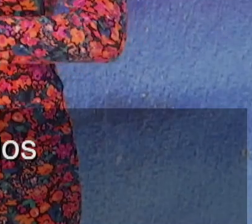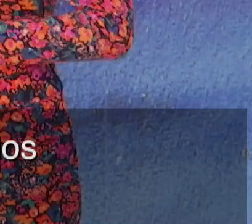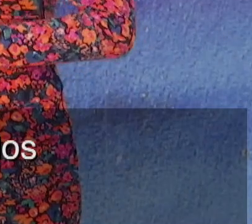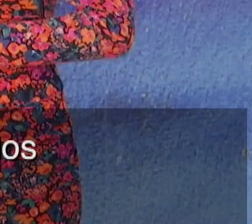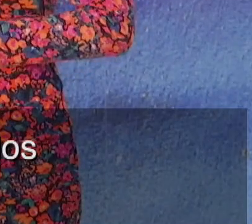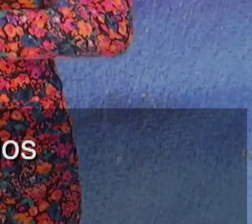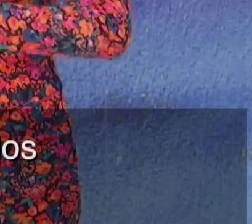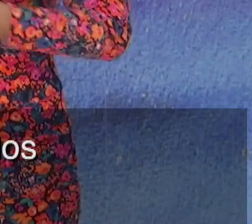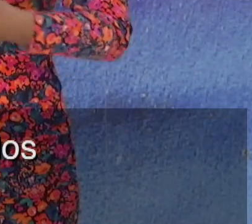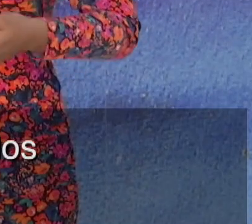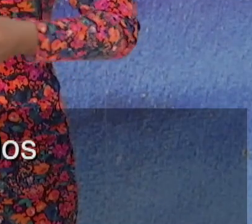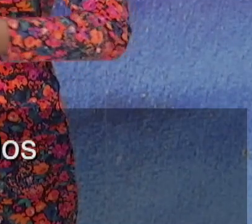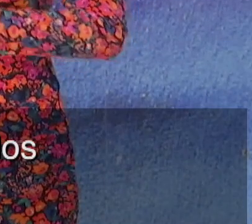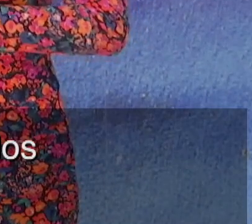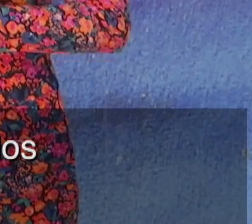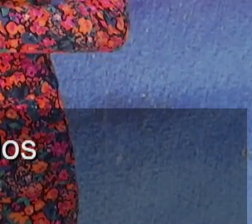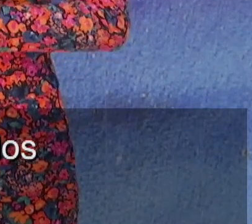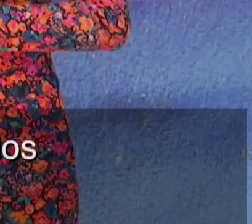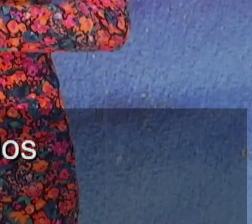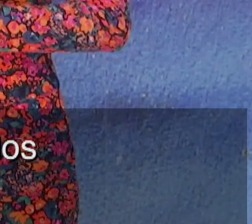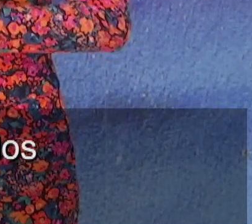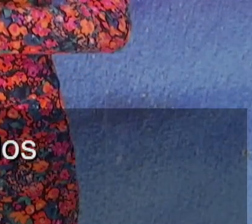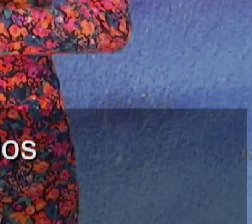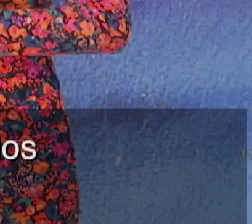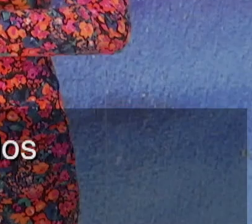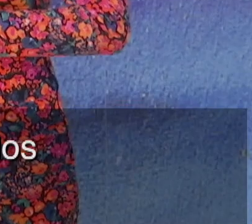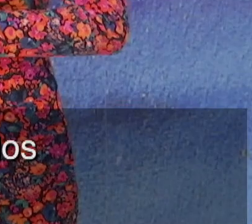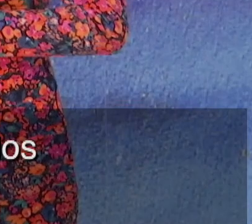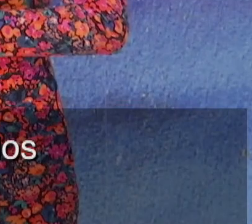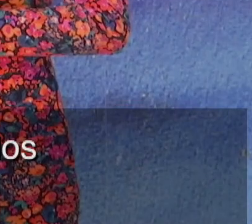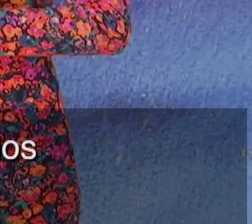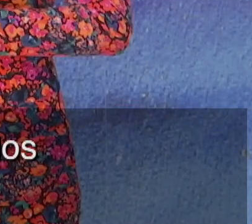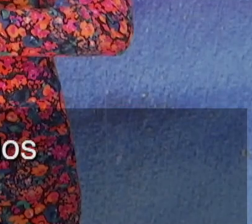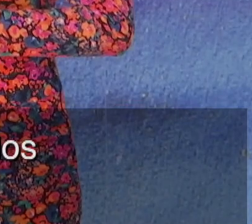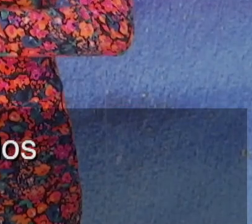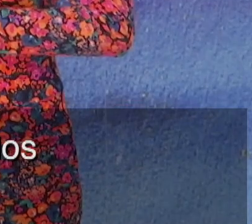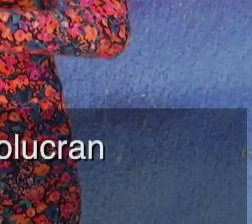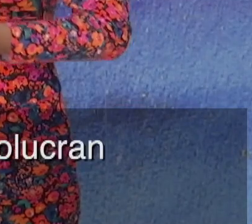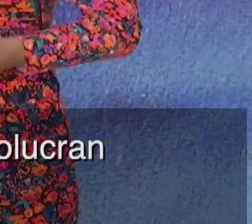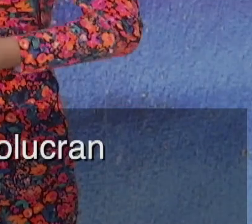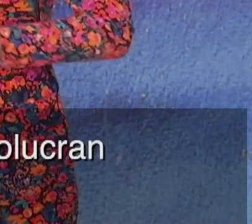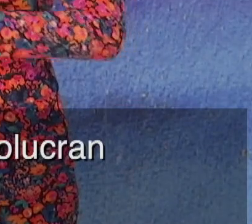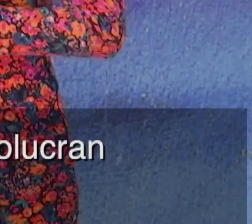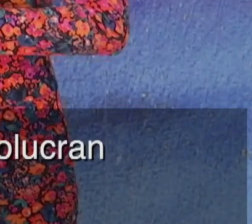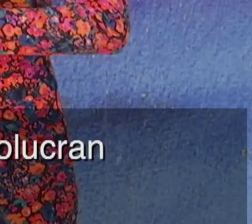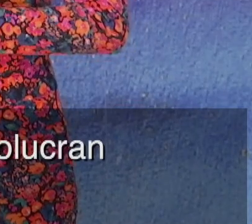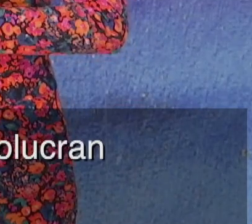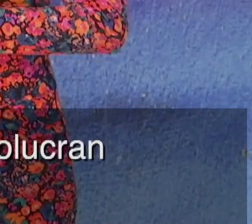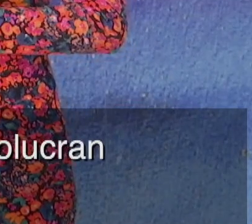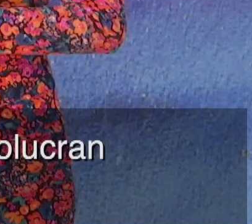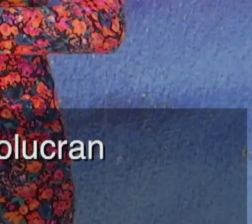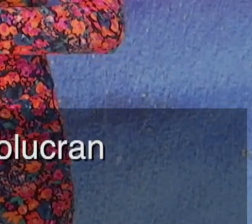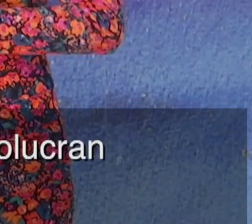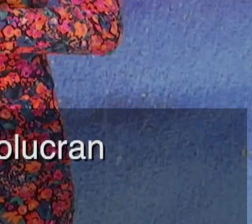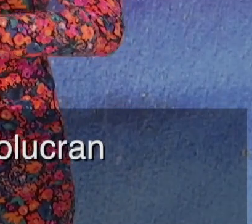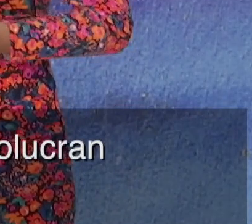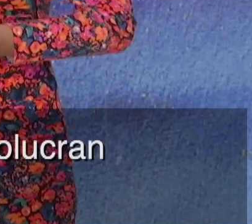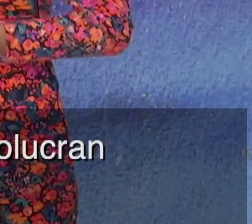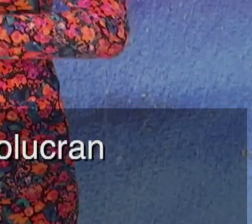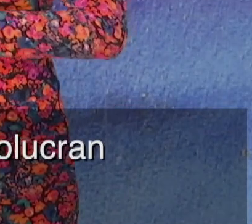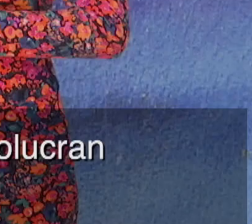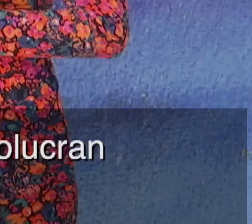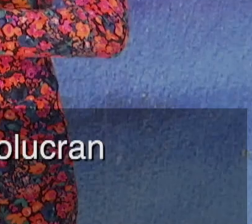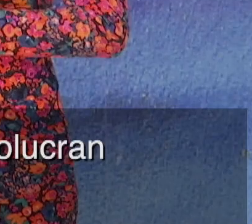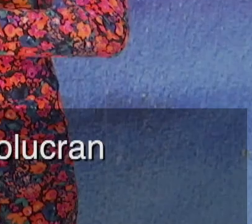drogadicción este es uno de los vínculos directos con la violencia física ya que quienes llegan a caer en el vicio se